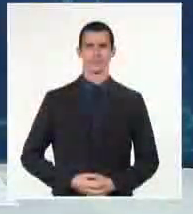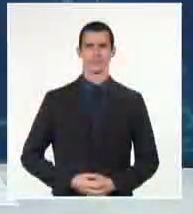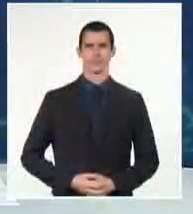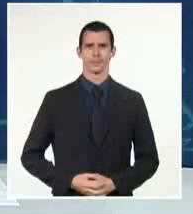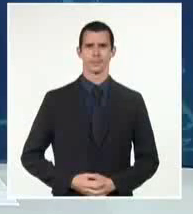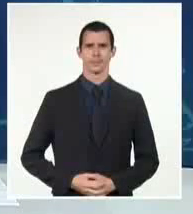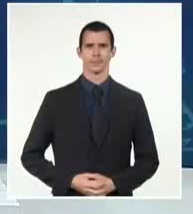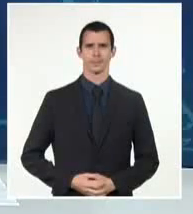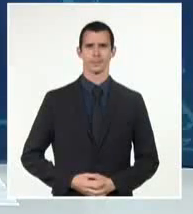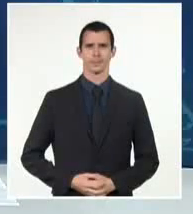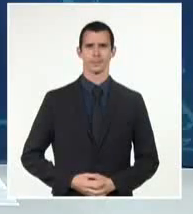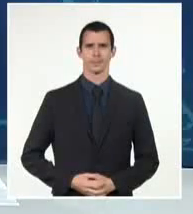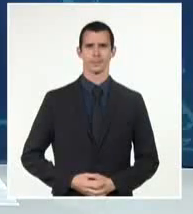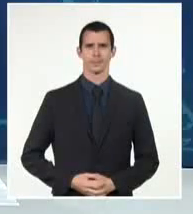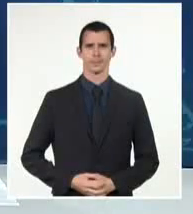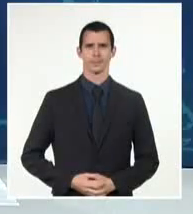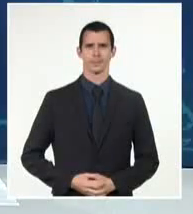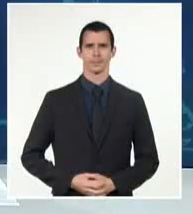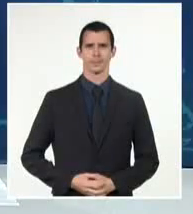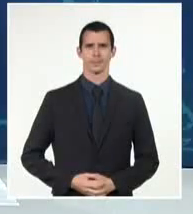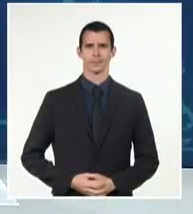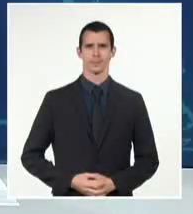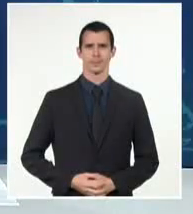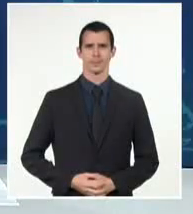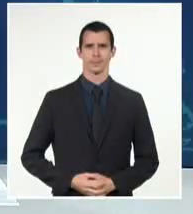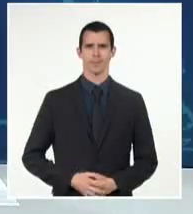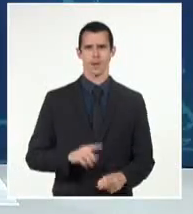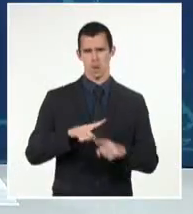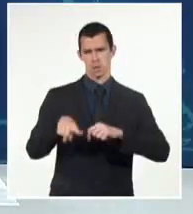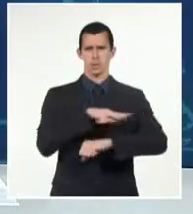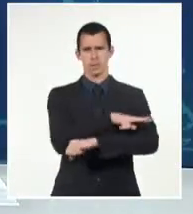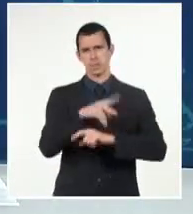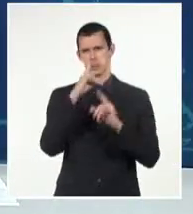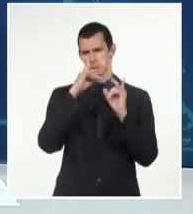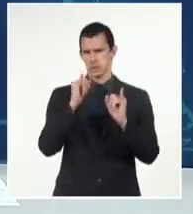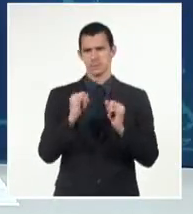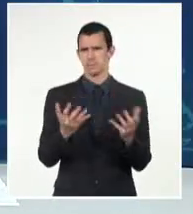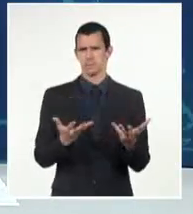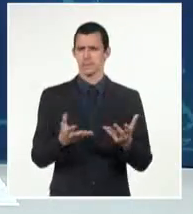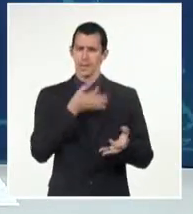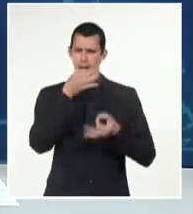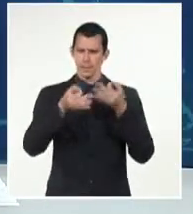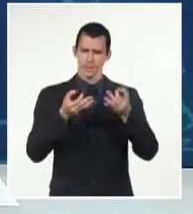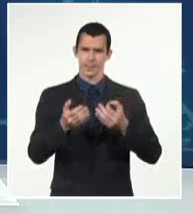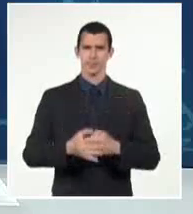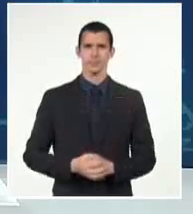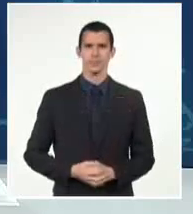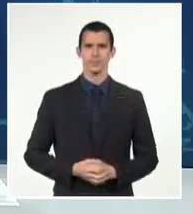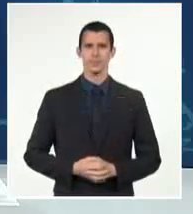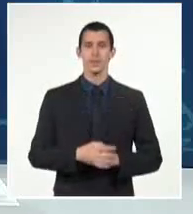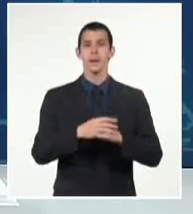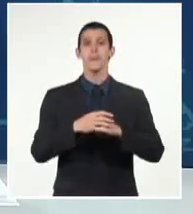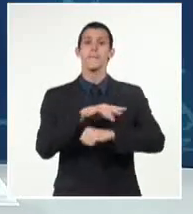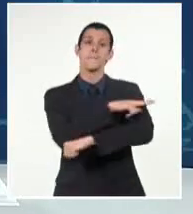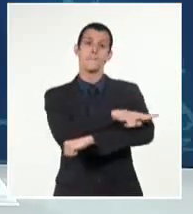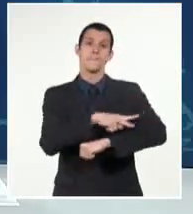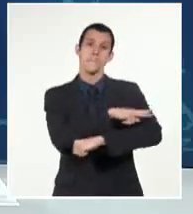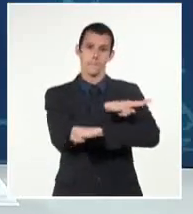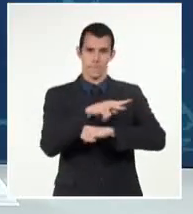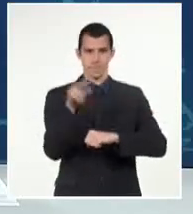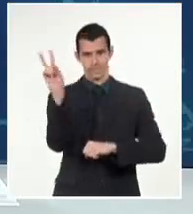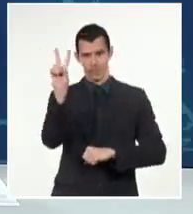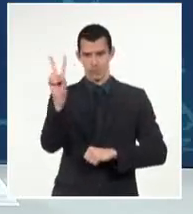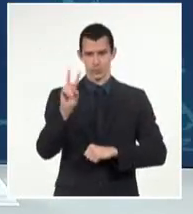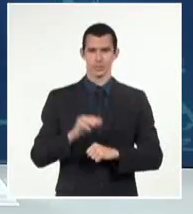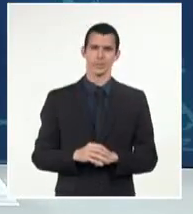Como de costumbre echamos un vistazo a la actualidad internacional. El presidente de Venezuela, Nicolás Maduro, aseveró en entrevista con un programa local que